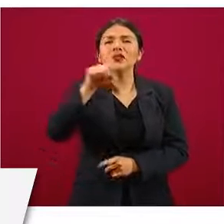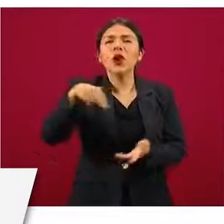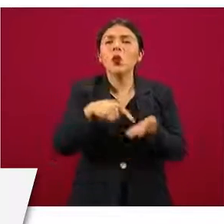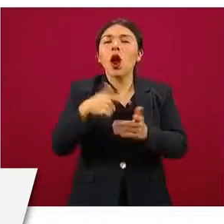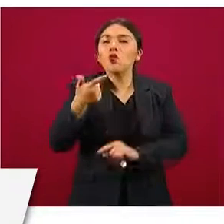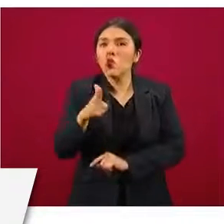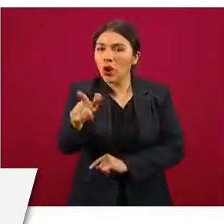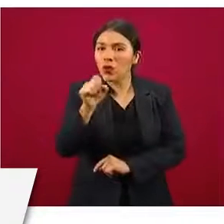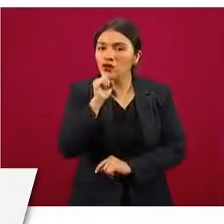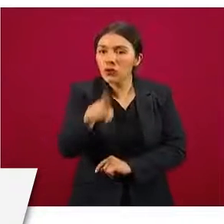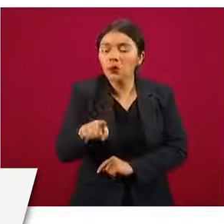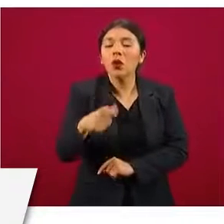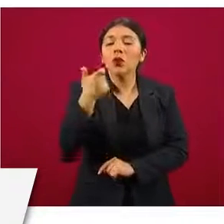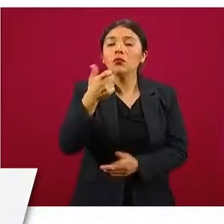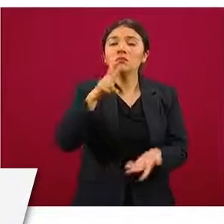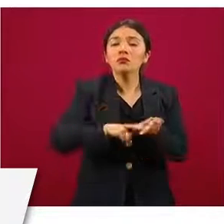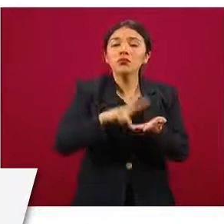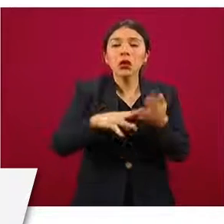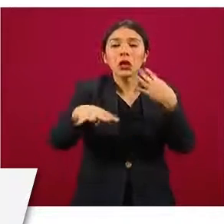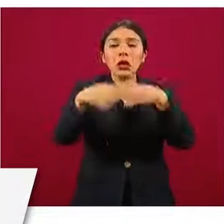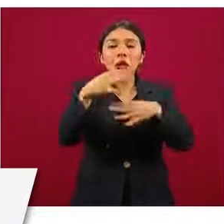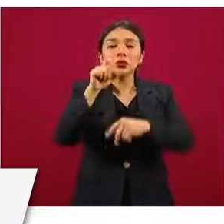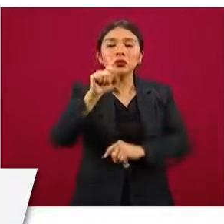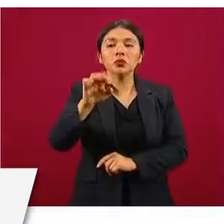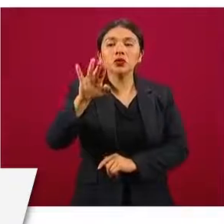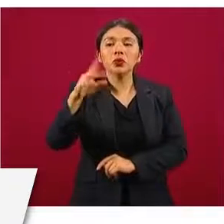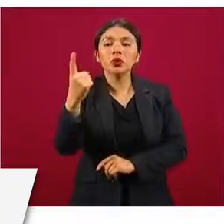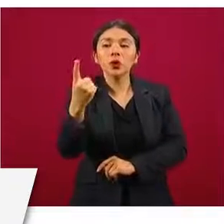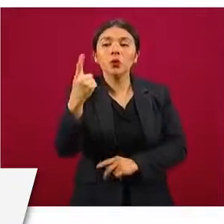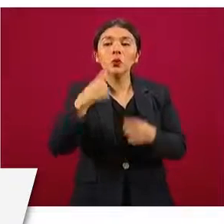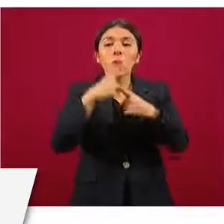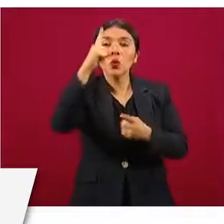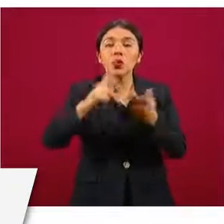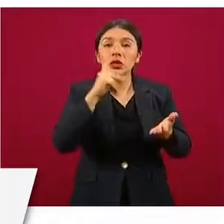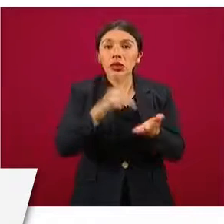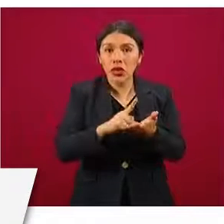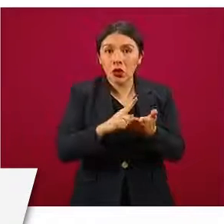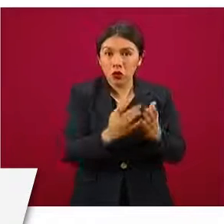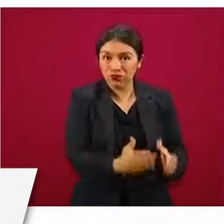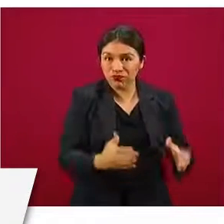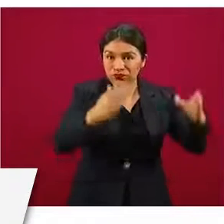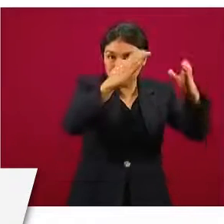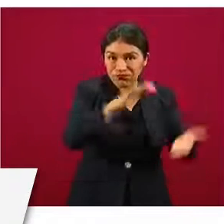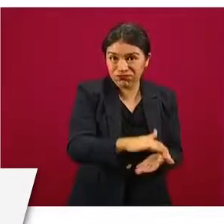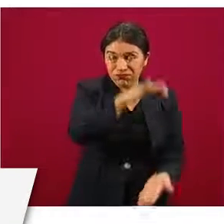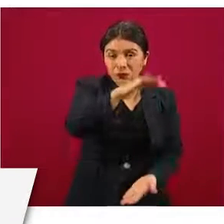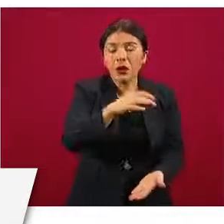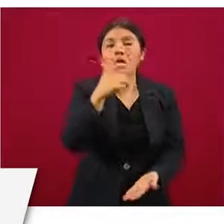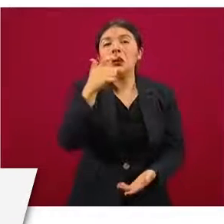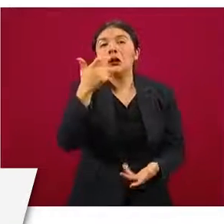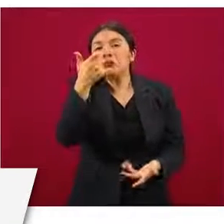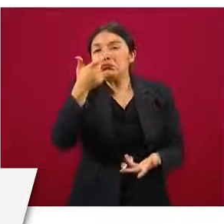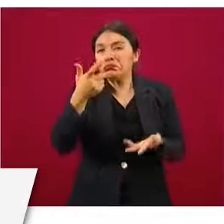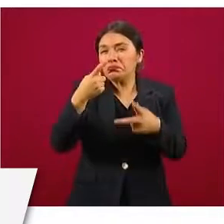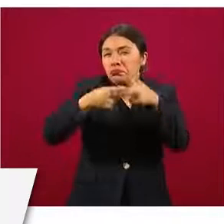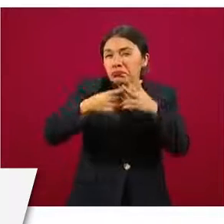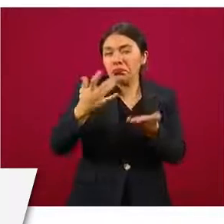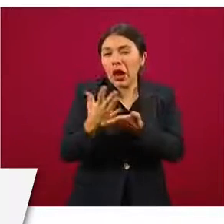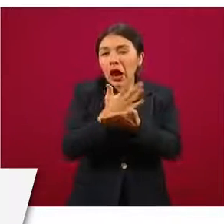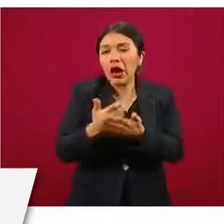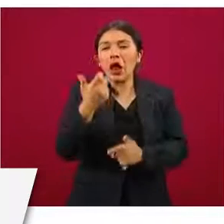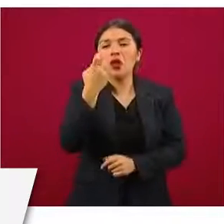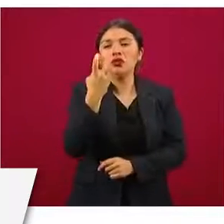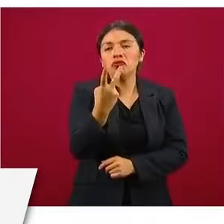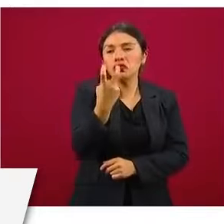Guanajuato, 14 pesos con 51 centavos por kilo en cilindros, con un margen de dos pesos 37